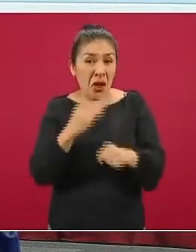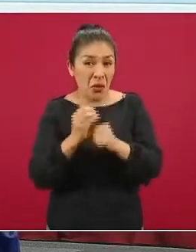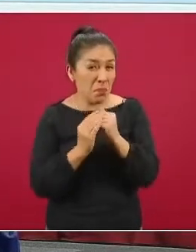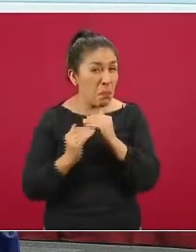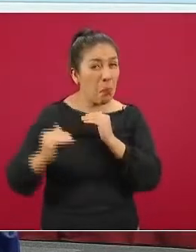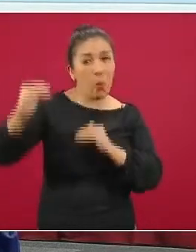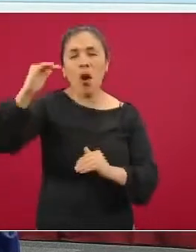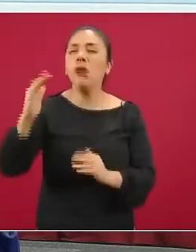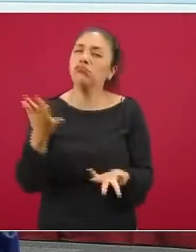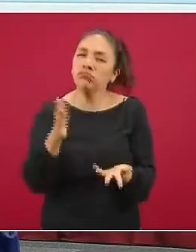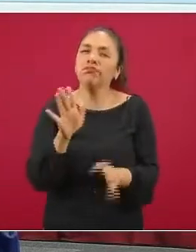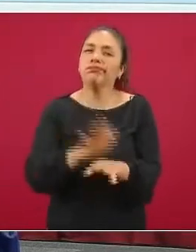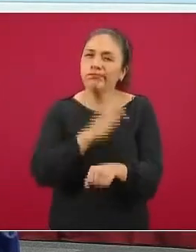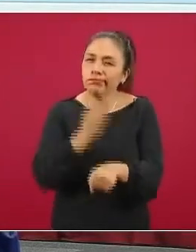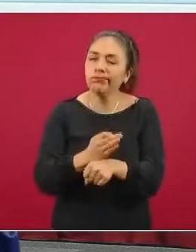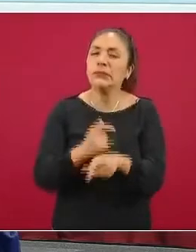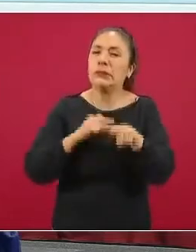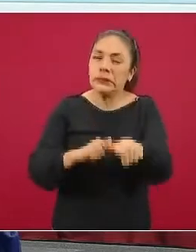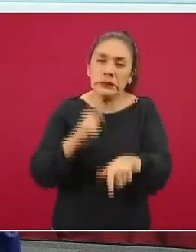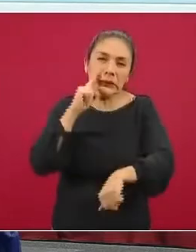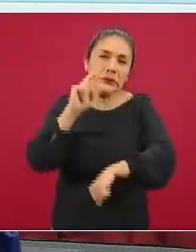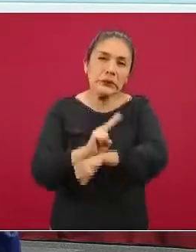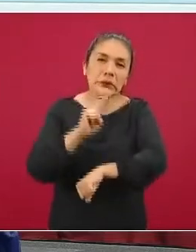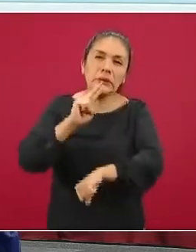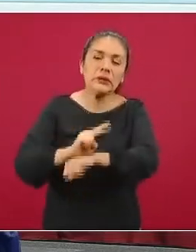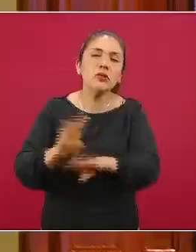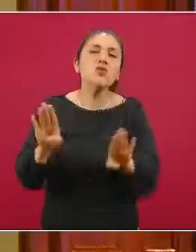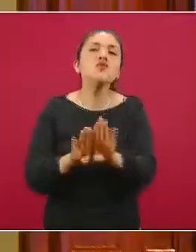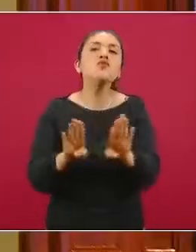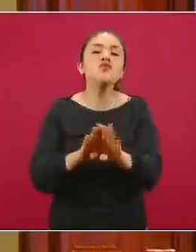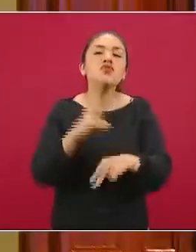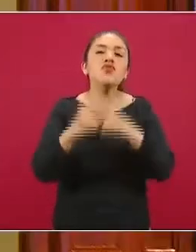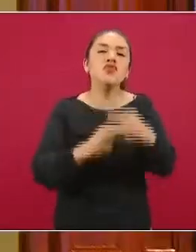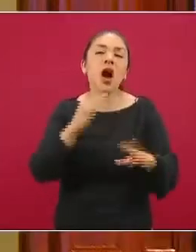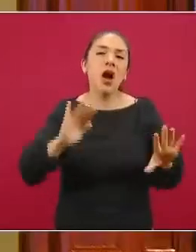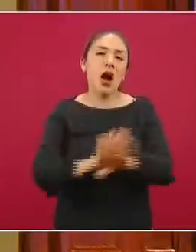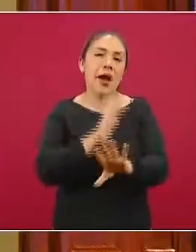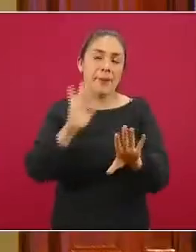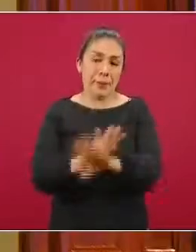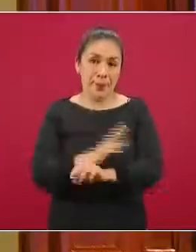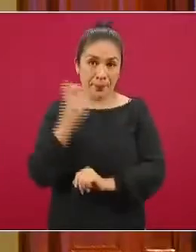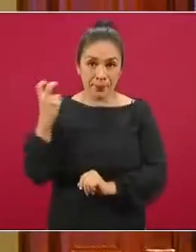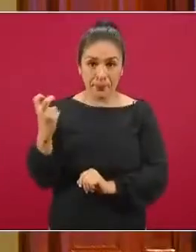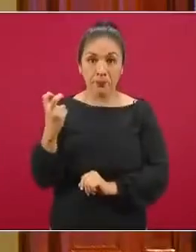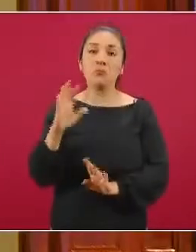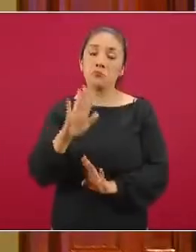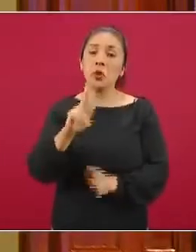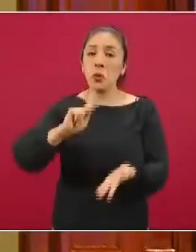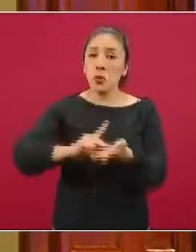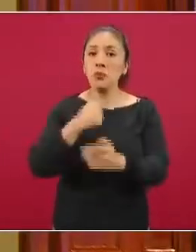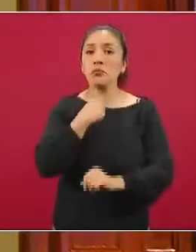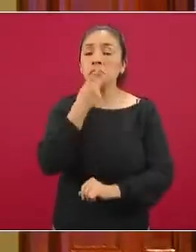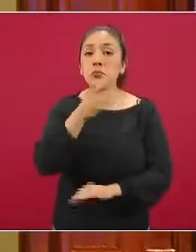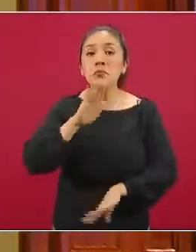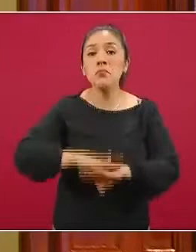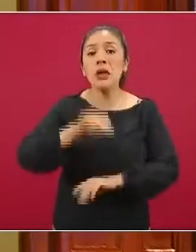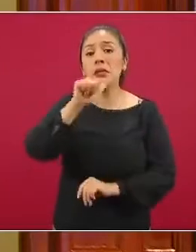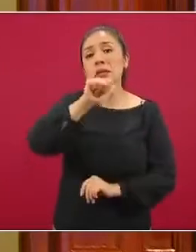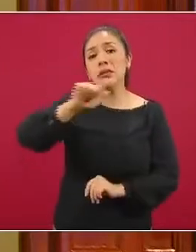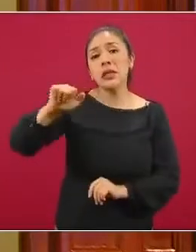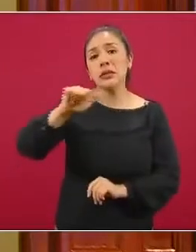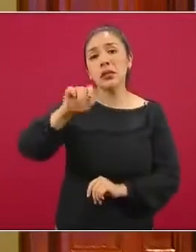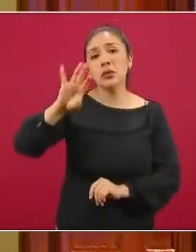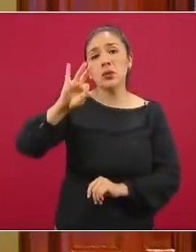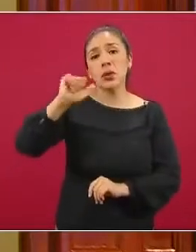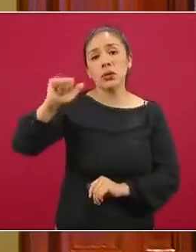incremento, pero vamos a estar pendientes de cómo se sigue moviendo este número. Y recargamos más de seiscientas